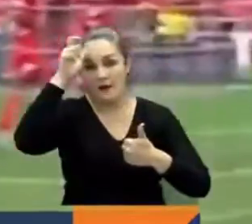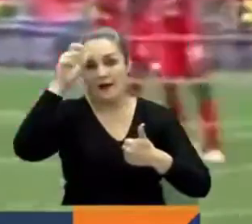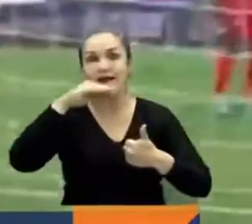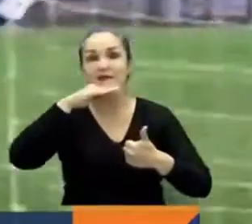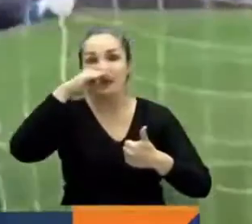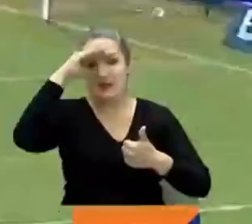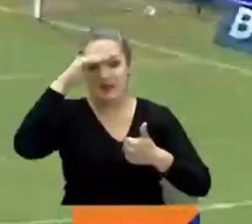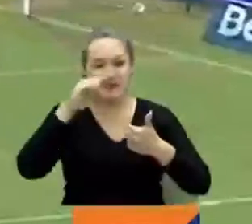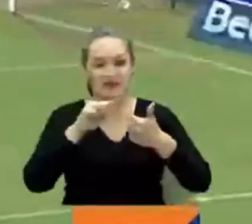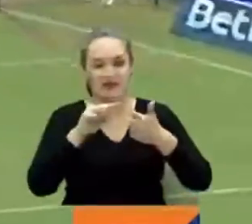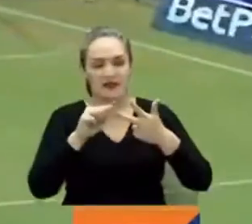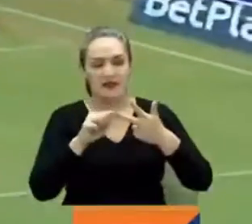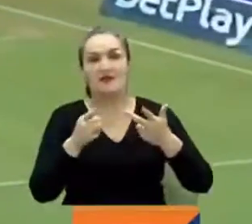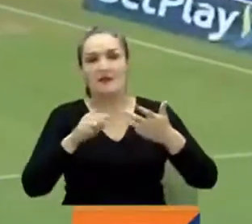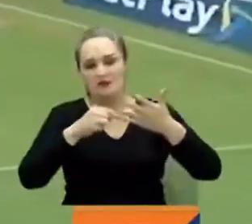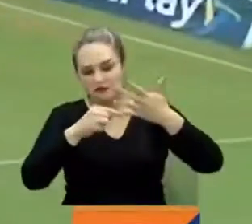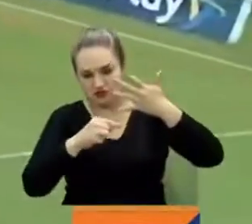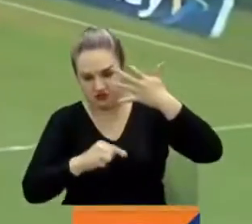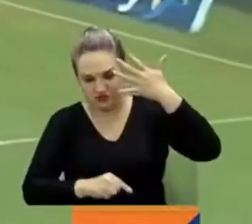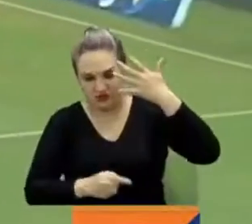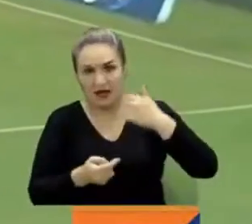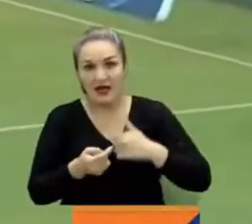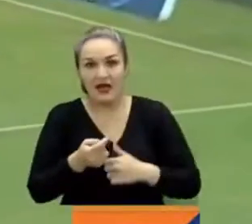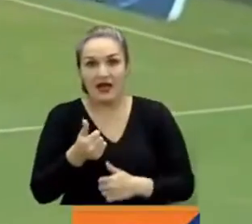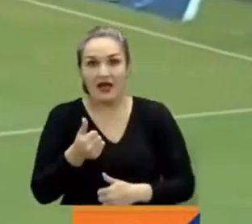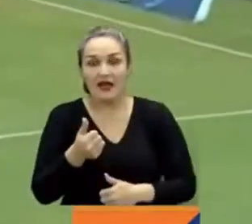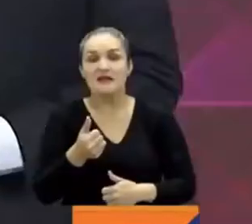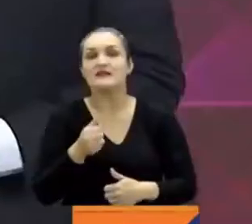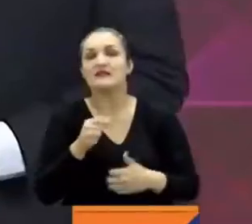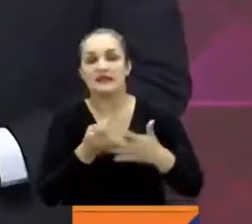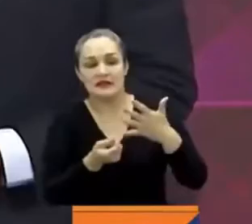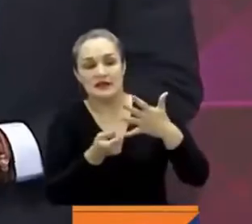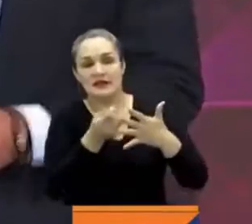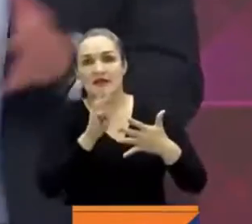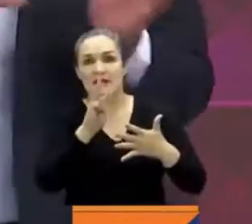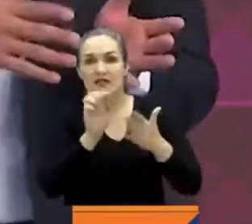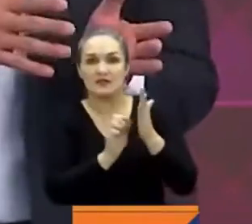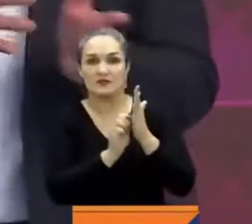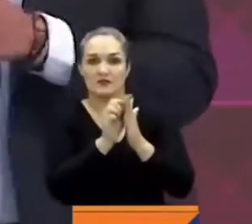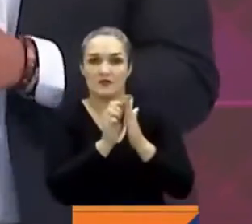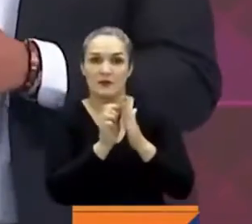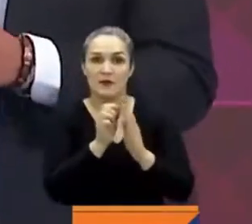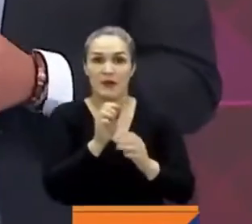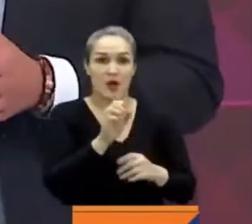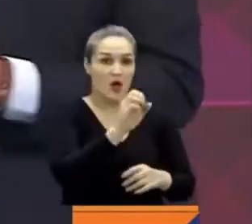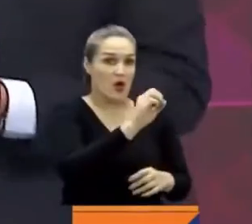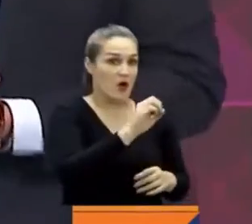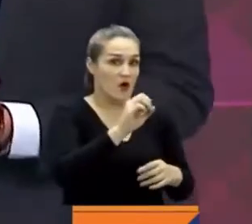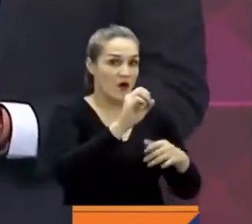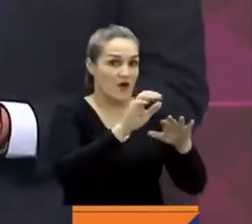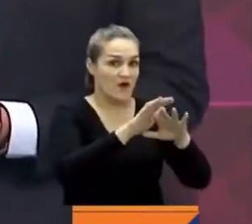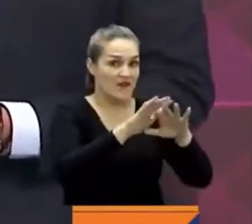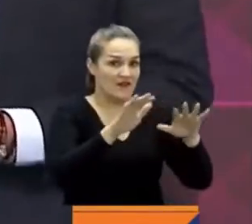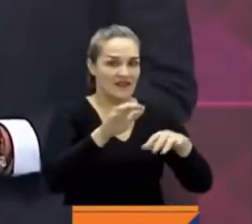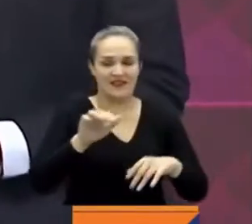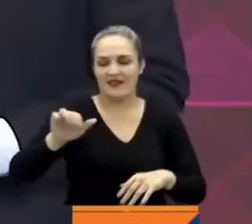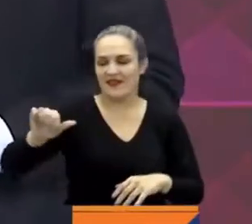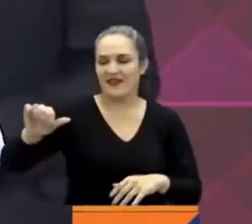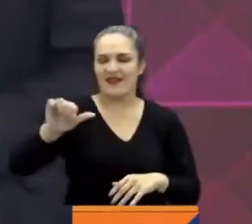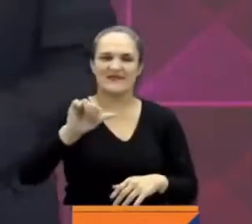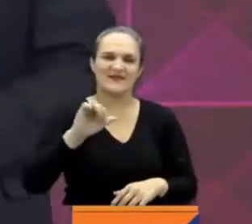mismos que el octavo, y están a tres unidades del tercer lugar. Del fútbol masculino pasamos al femenino, donde